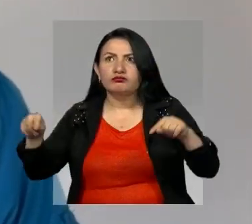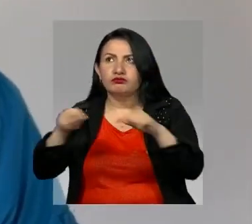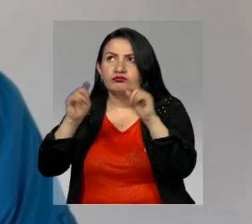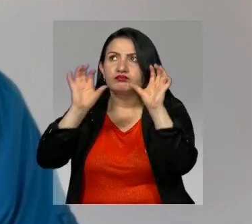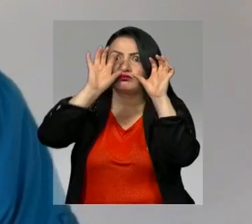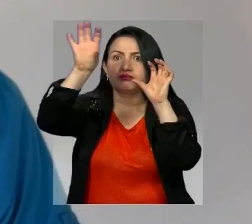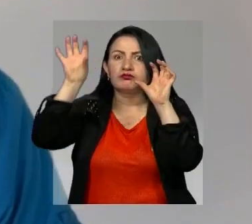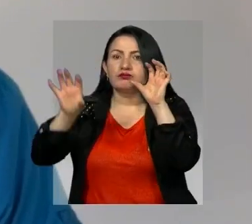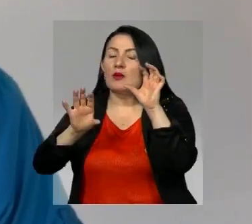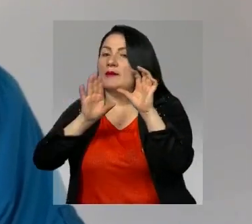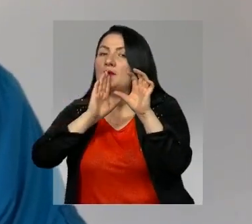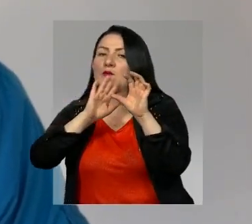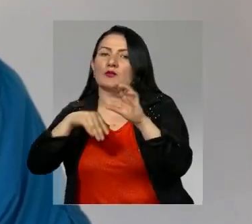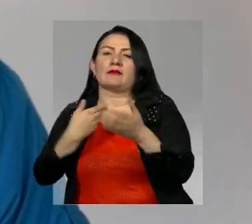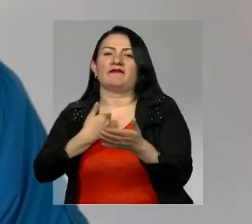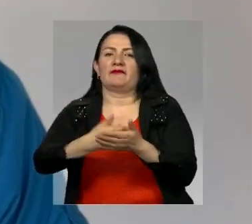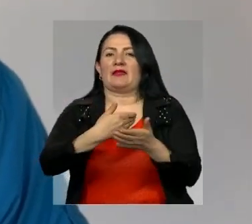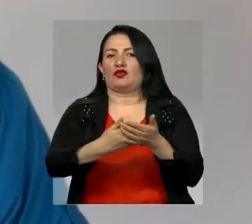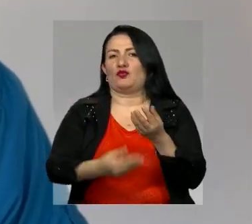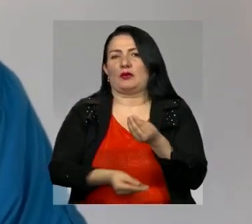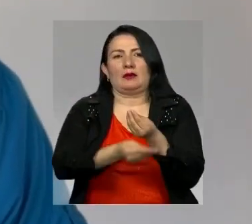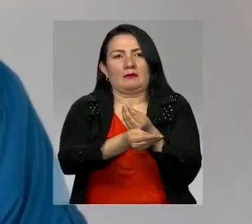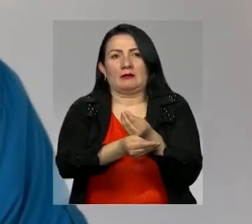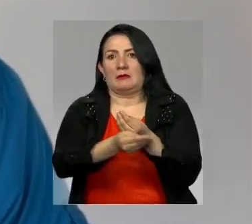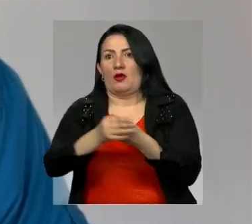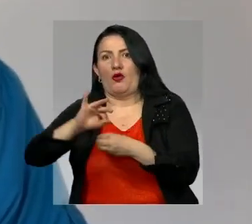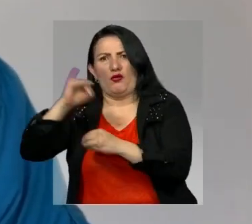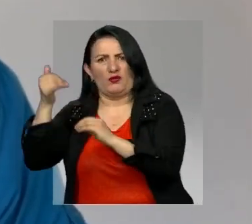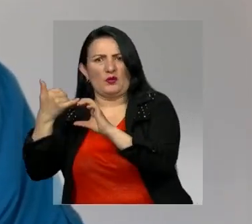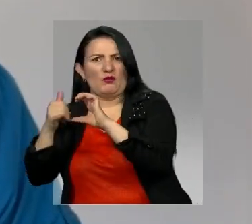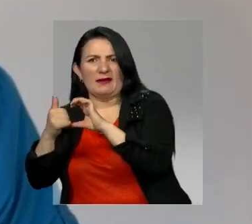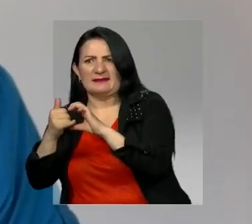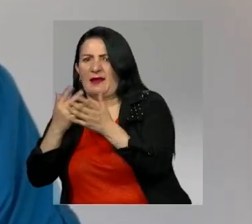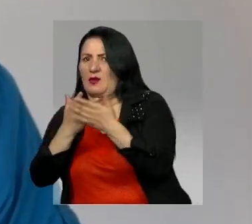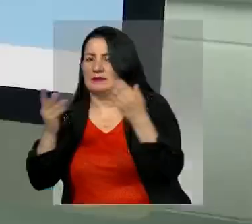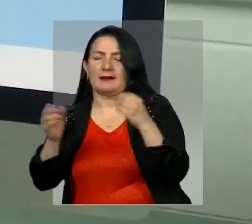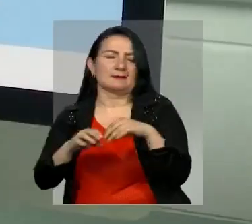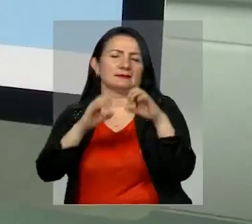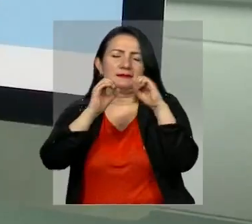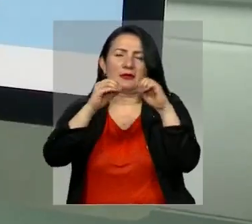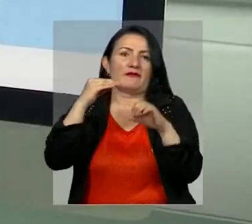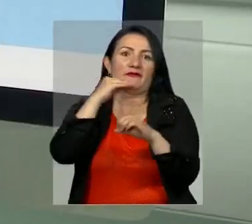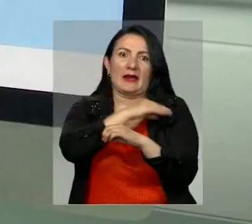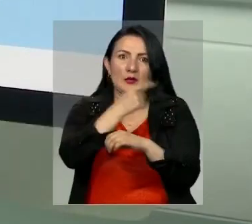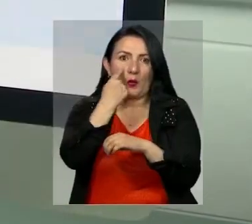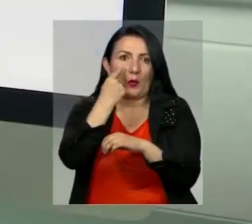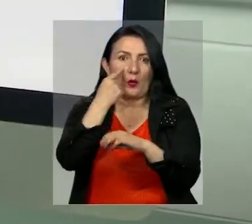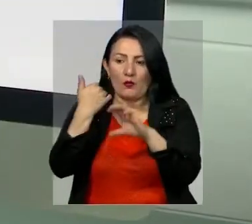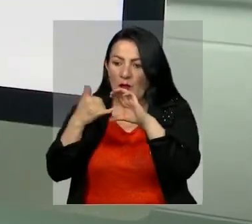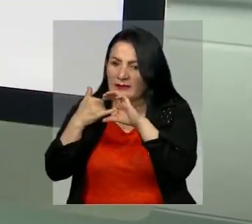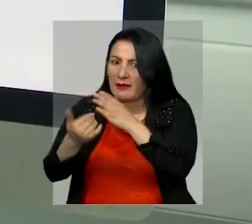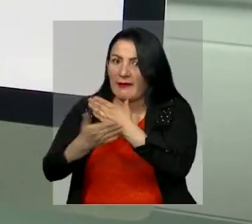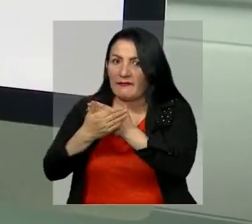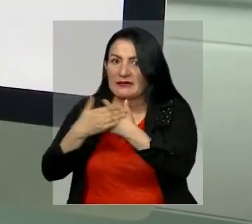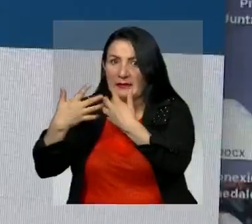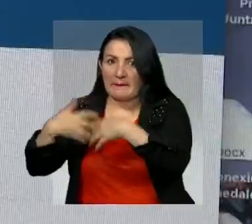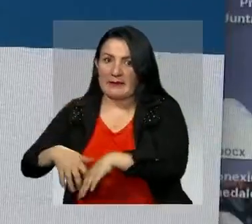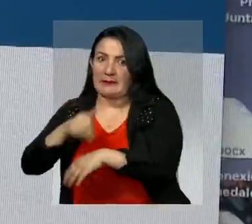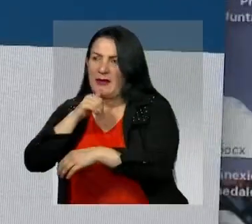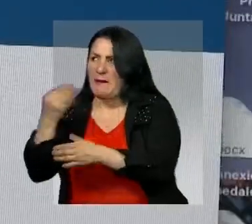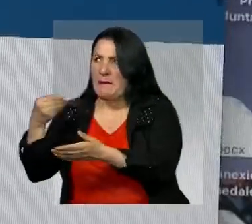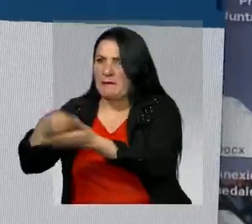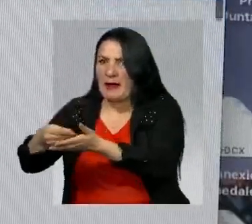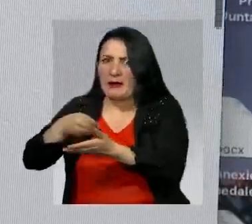cobradas a través de la factura, por lo cual ningún funcionario está habilitado para pedir o recibir dinero por